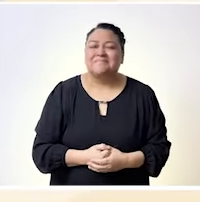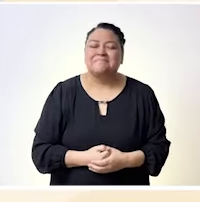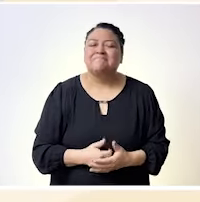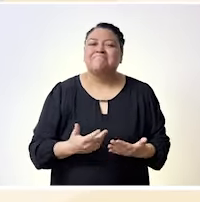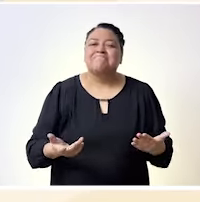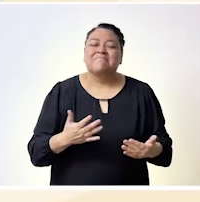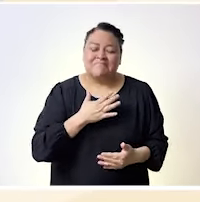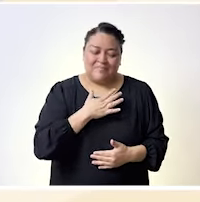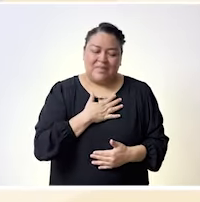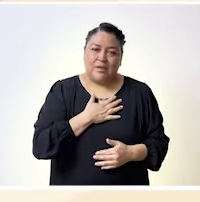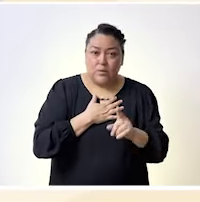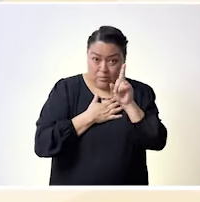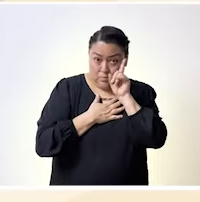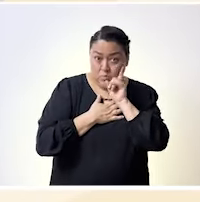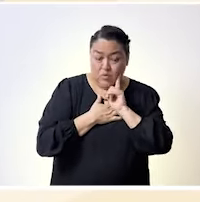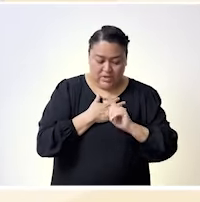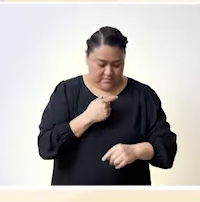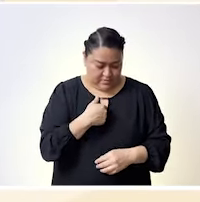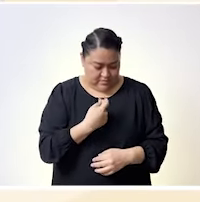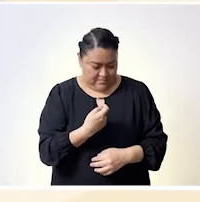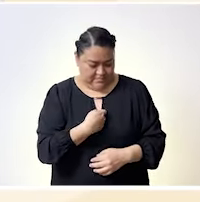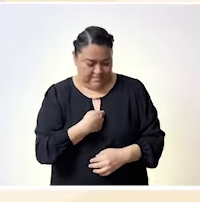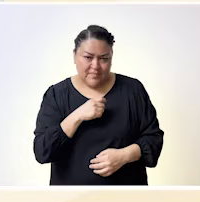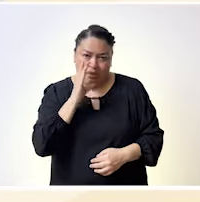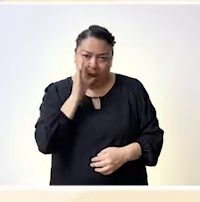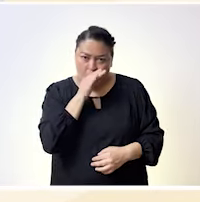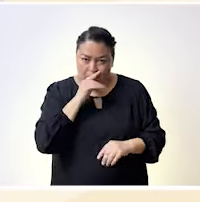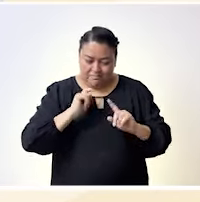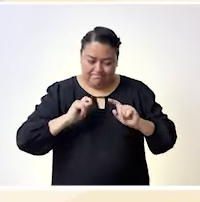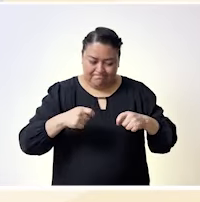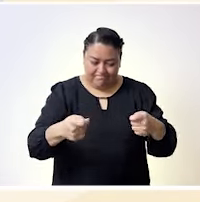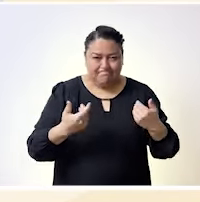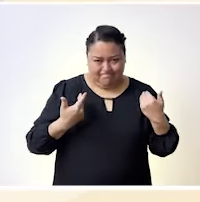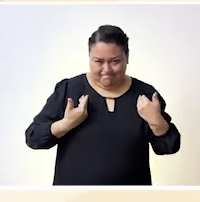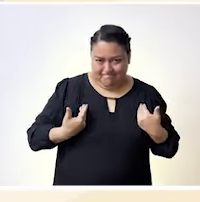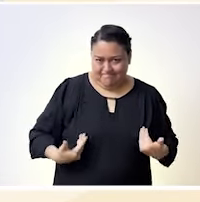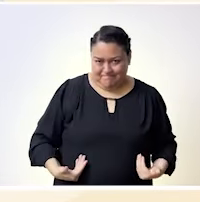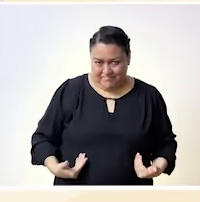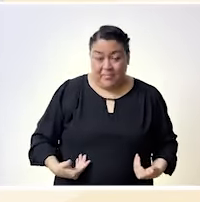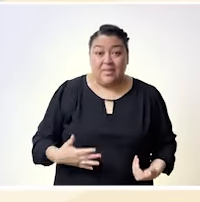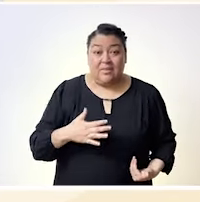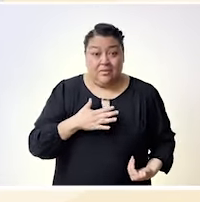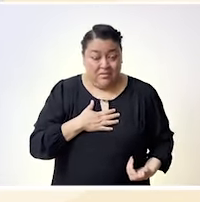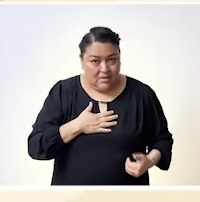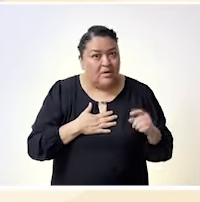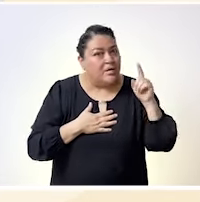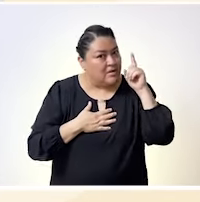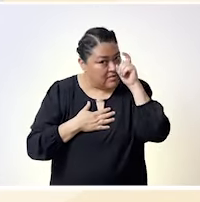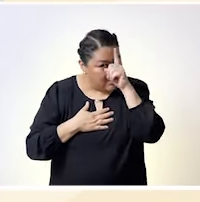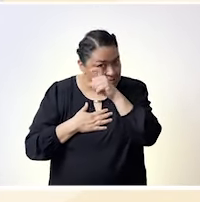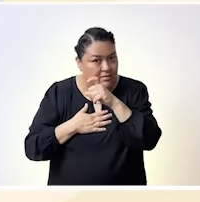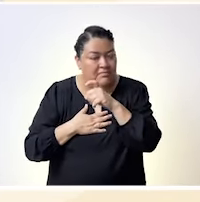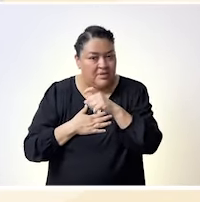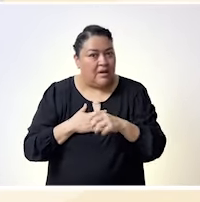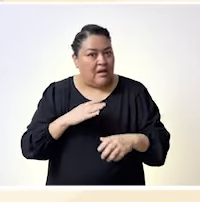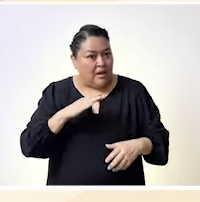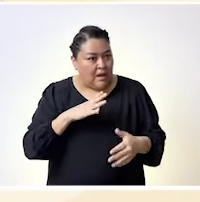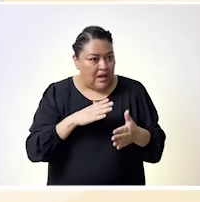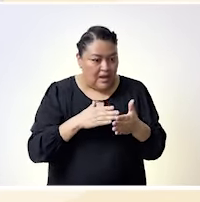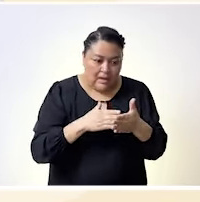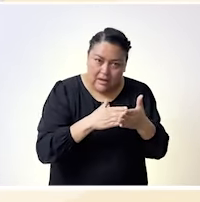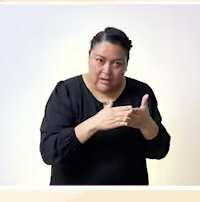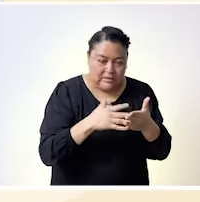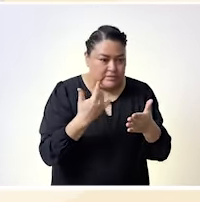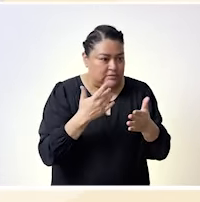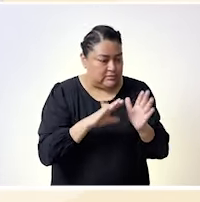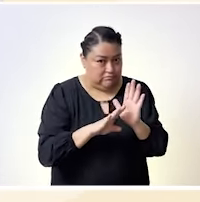ascendencia de quienes nos reconocemos afrodescendientes. Entonces, esto también permea, obviamente, como todos los sistemas de opresión,